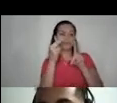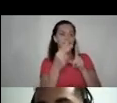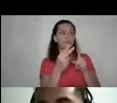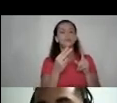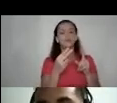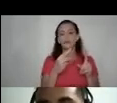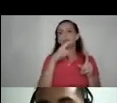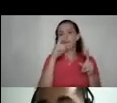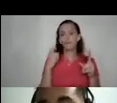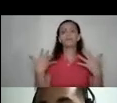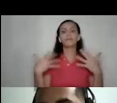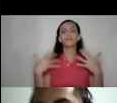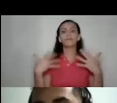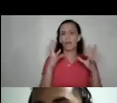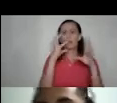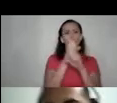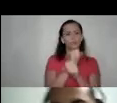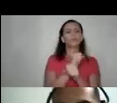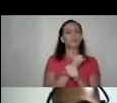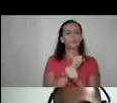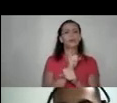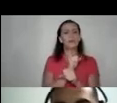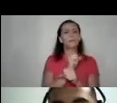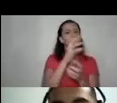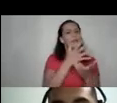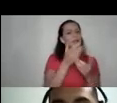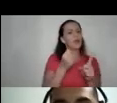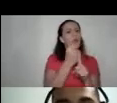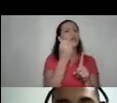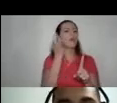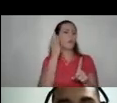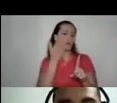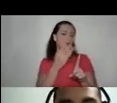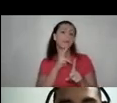bastante oscuro, sobre todo, hacia las mujeres, como lo hemos venido hablando.